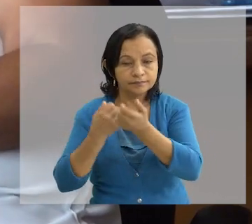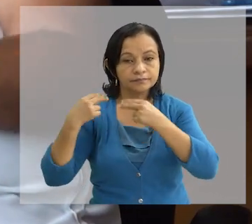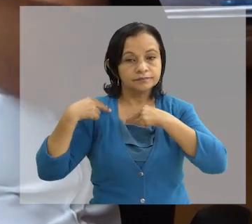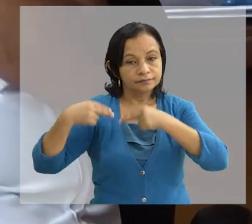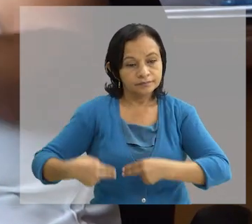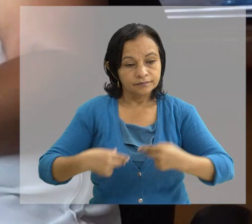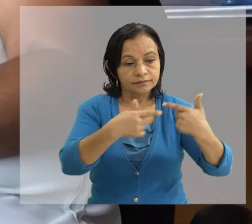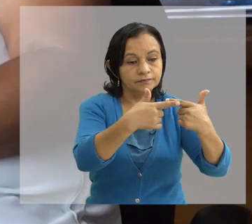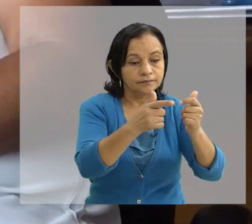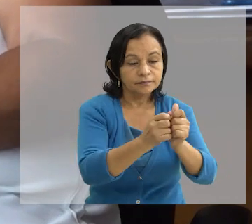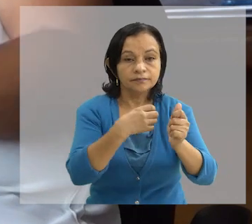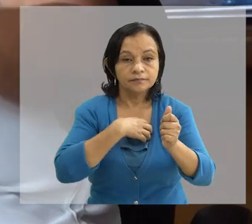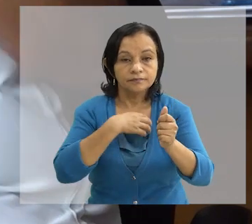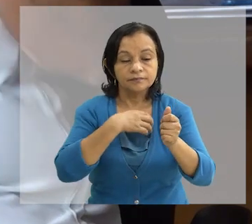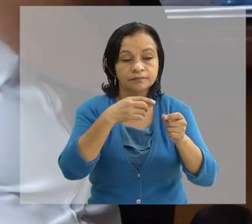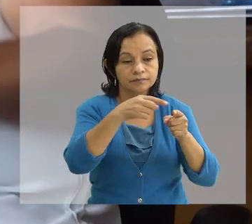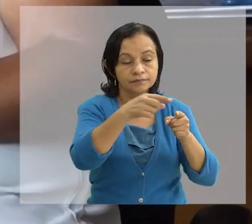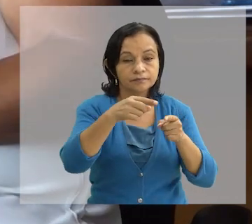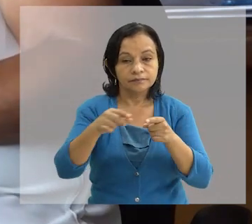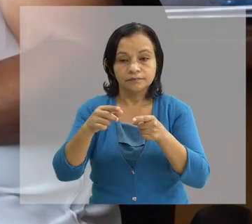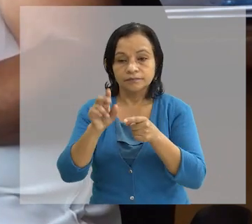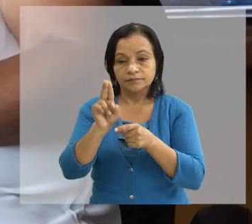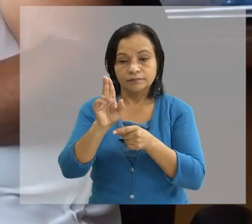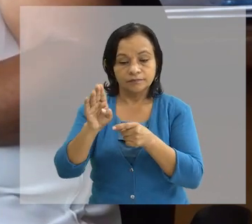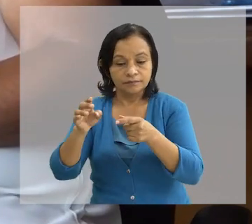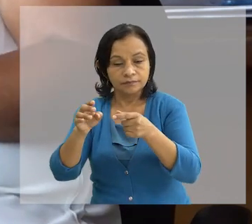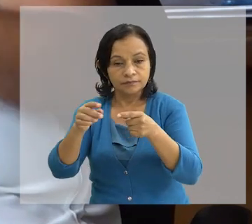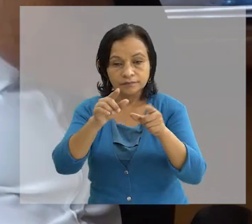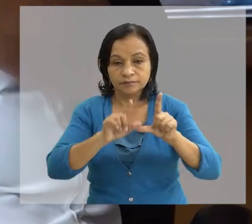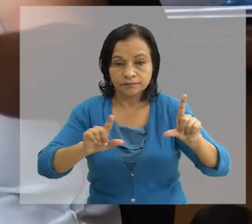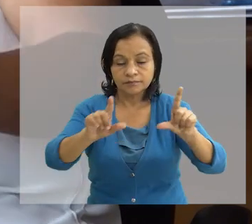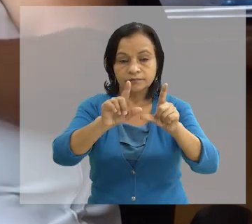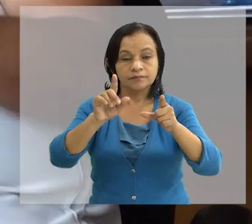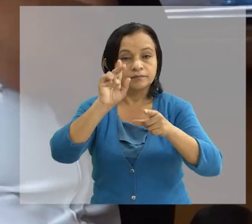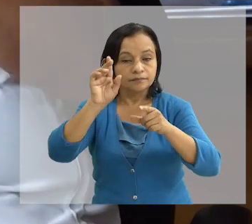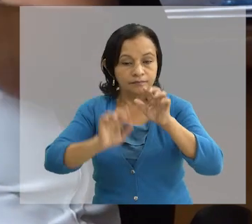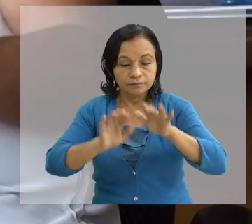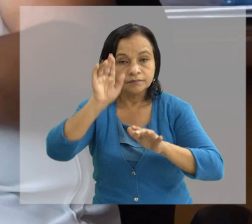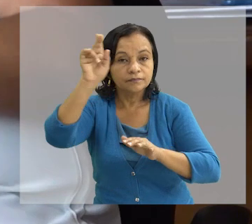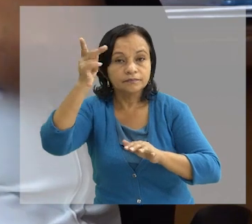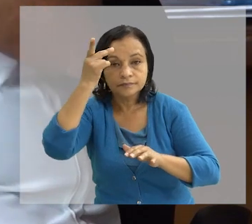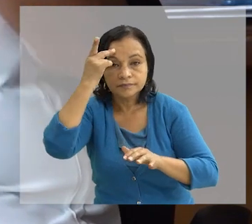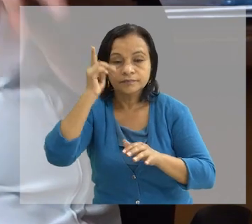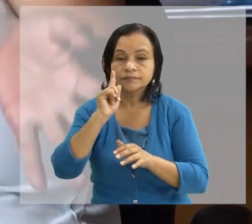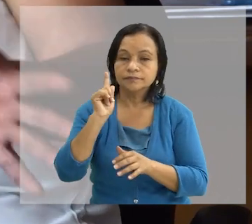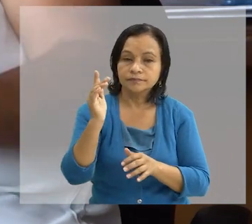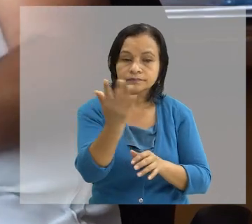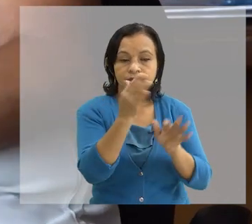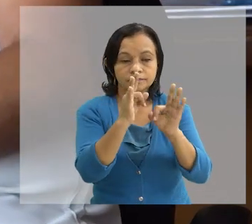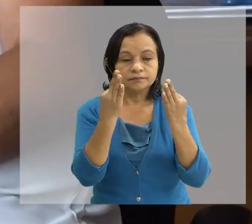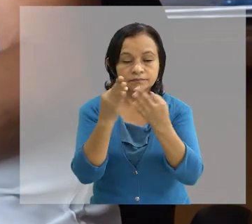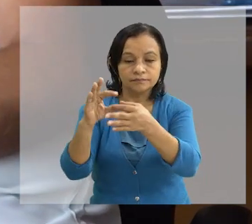Con las brigadas locales Con las UBs territoriales Nuestros secretarios políticos Involucrando a todas las